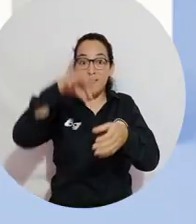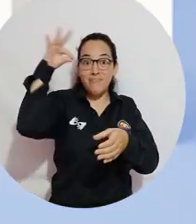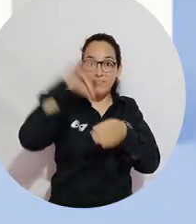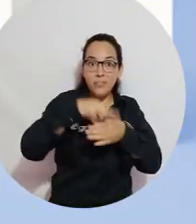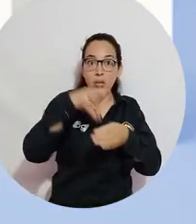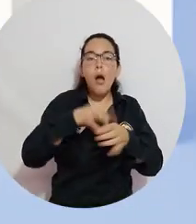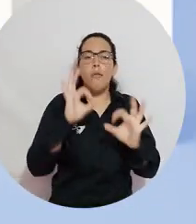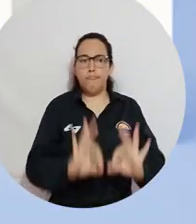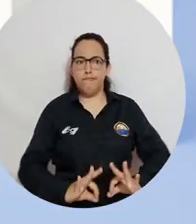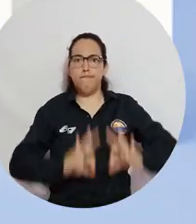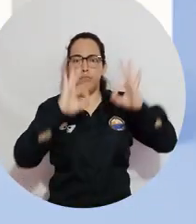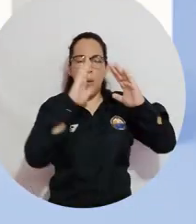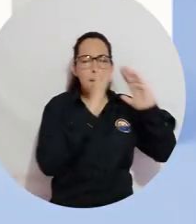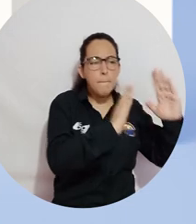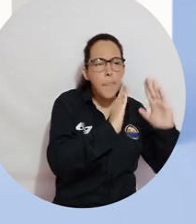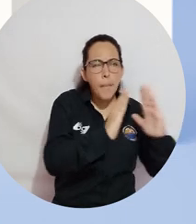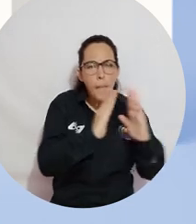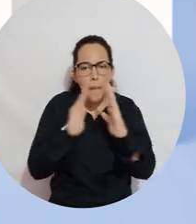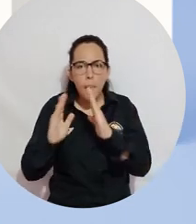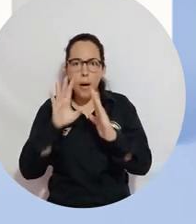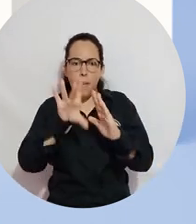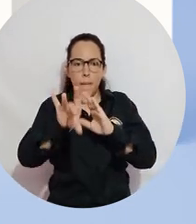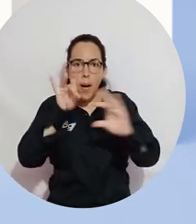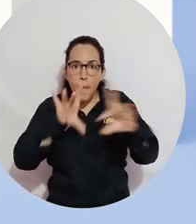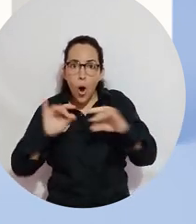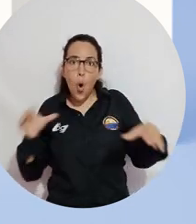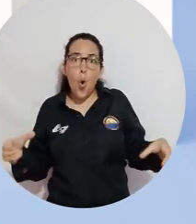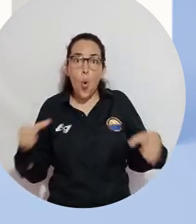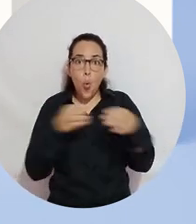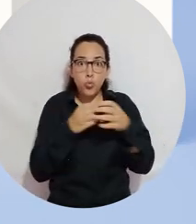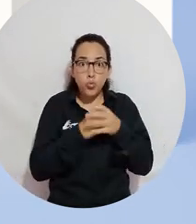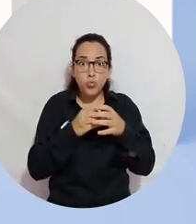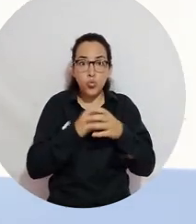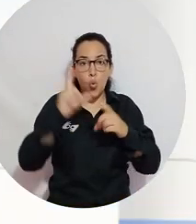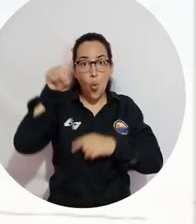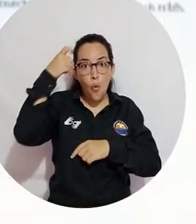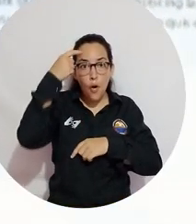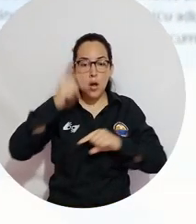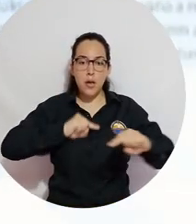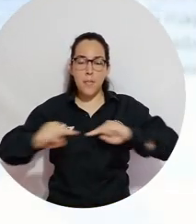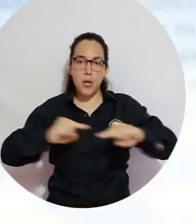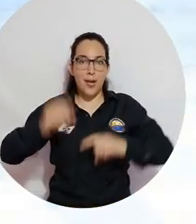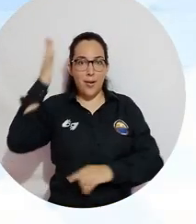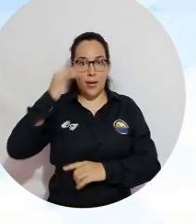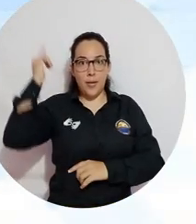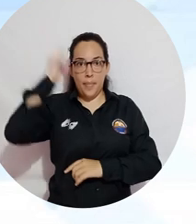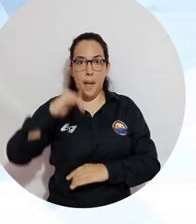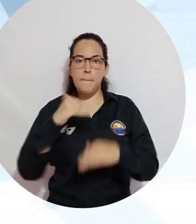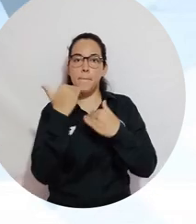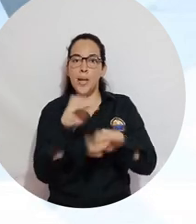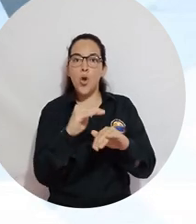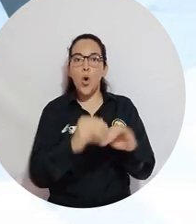Sobre la base del estatuto electoral, se ha garantizado la organización de las elecciones de los órganos de gobierno y